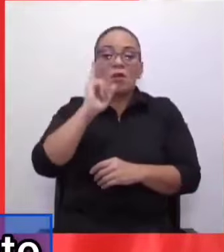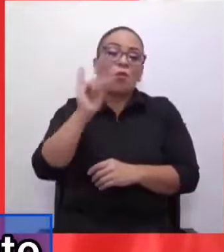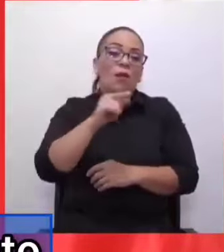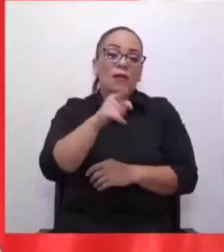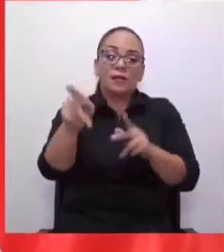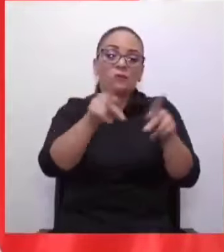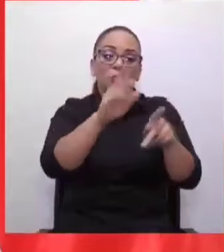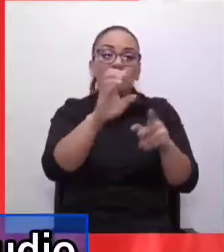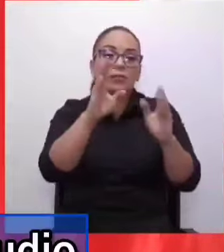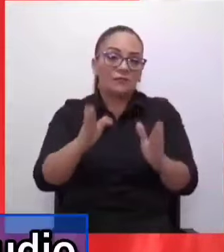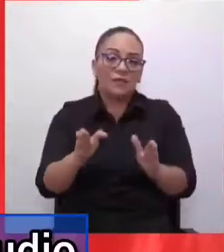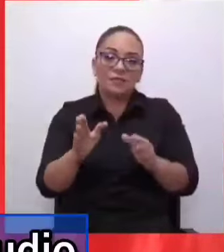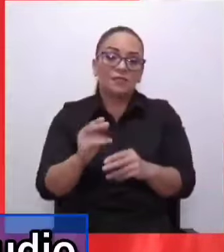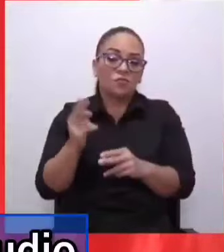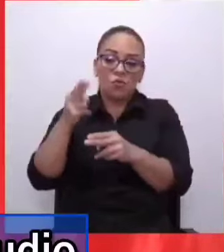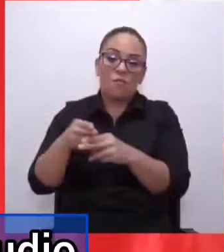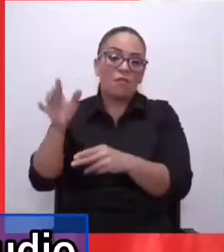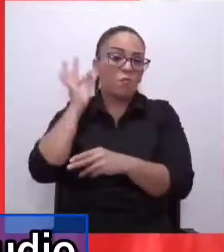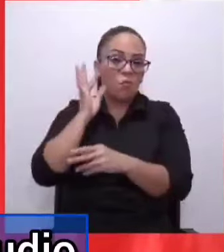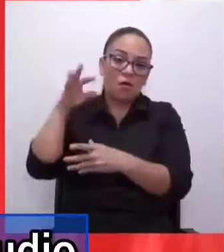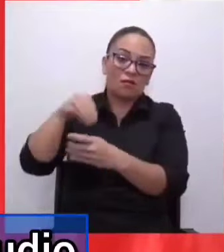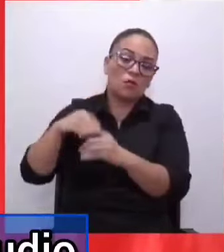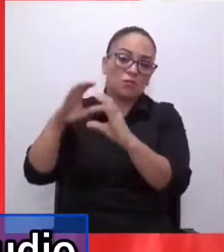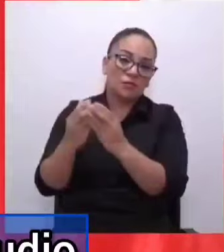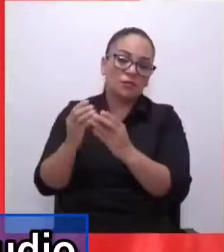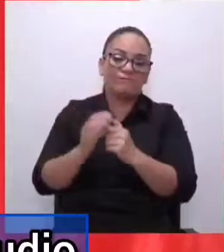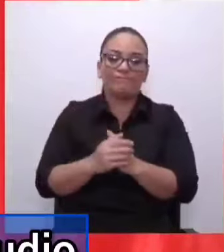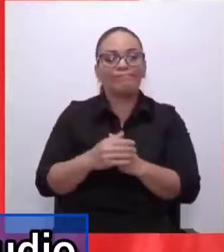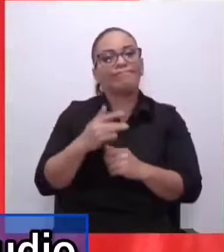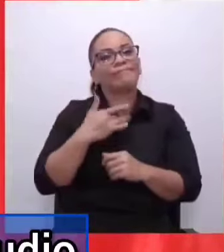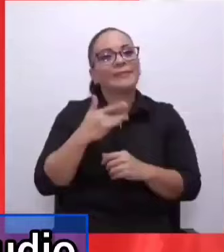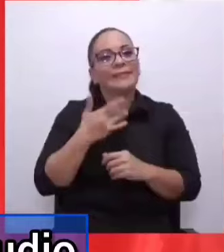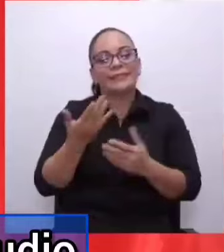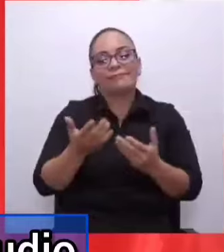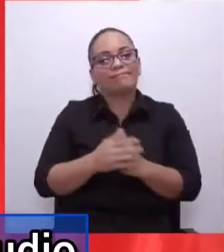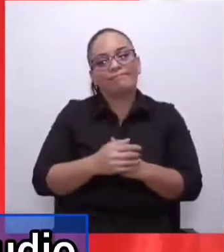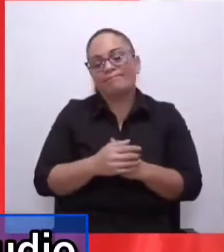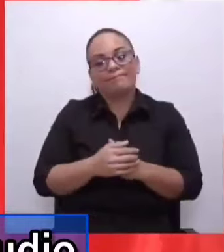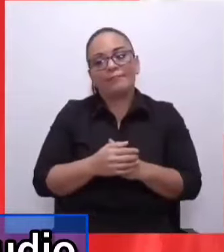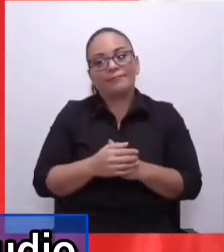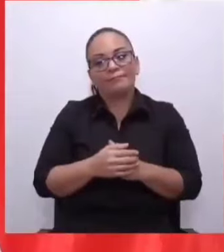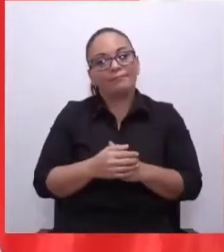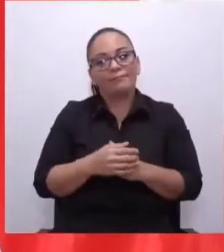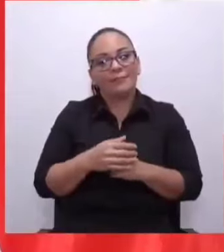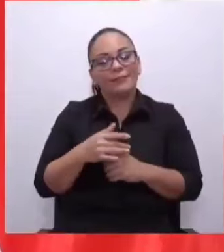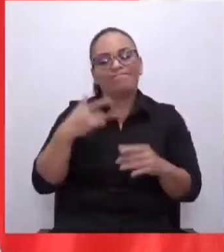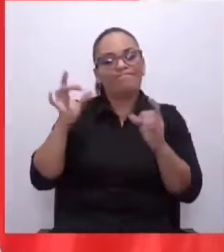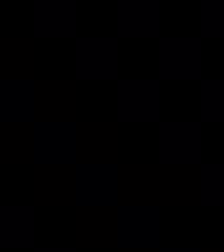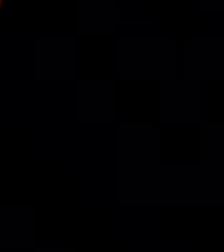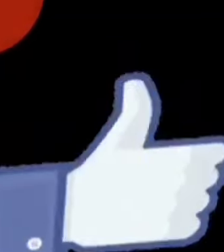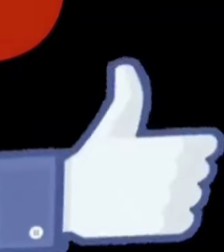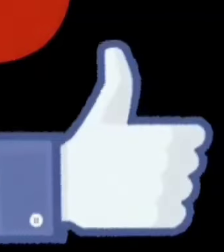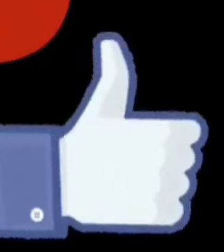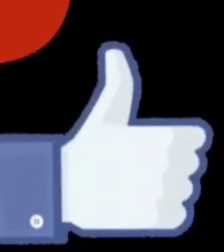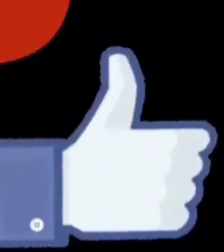nombramiento, es un sentimiento de indignación y repudio. Gracias.